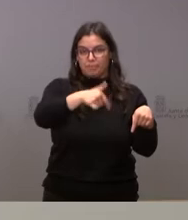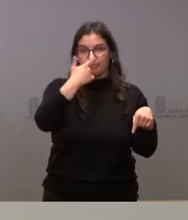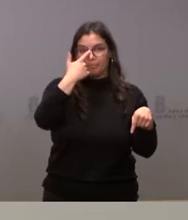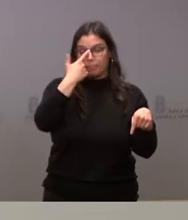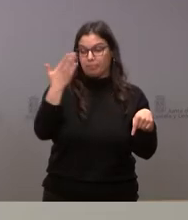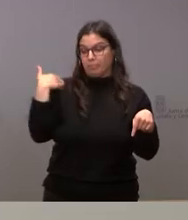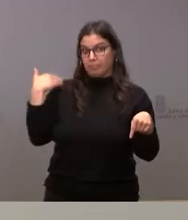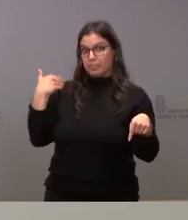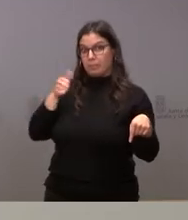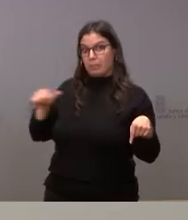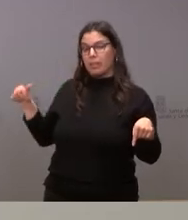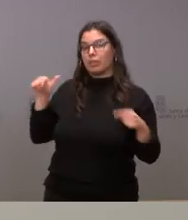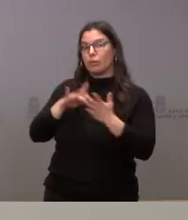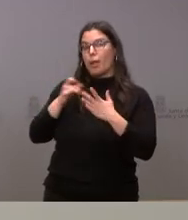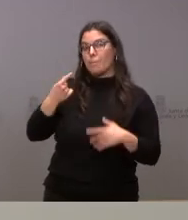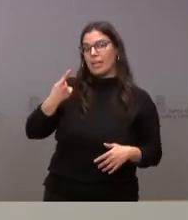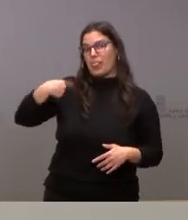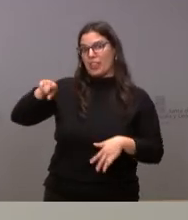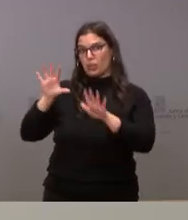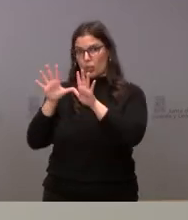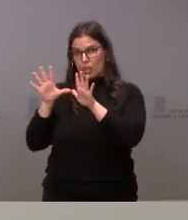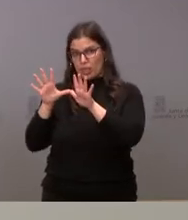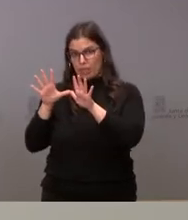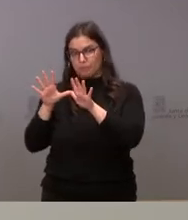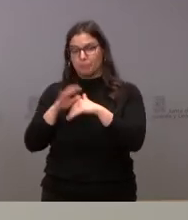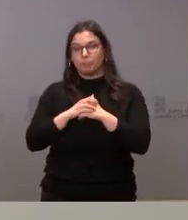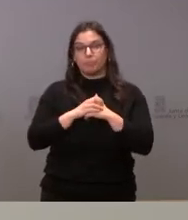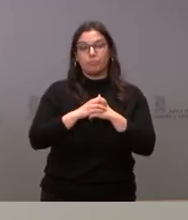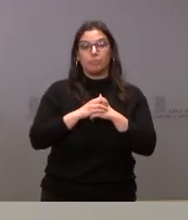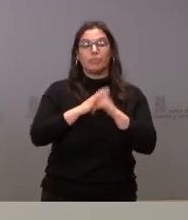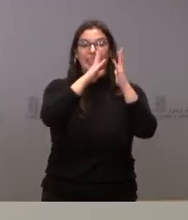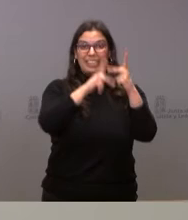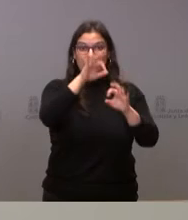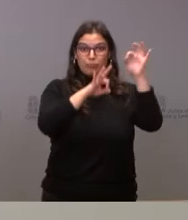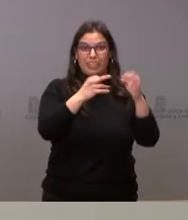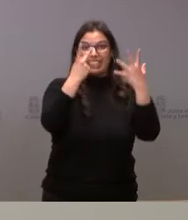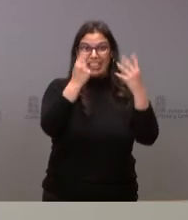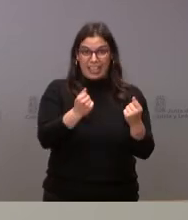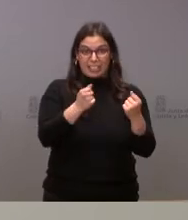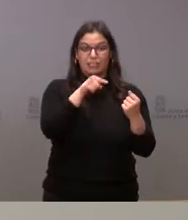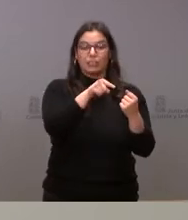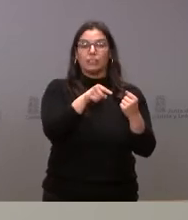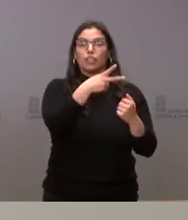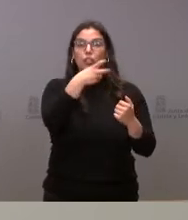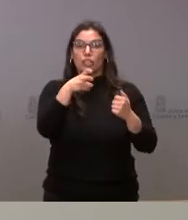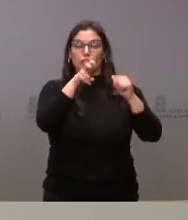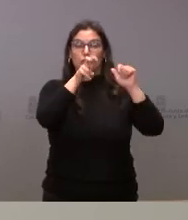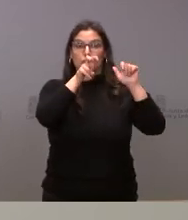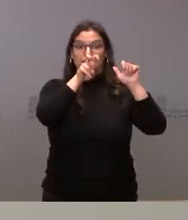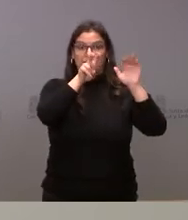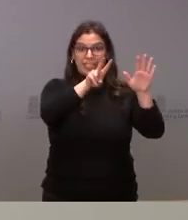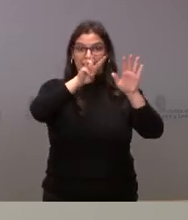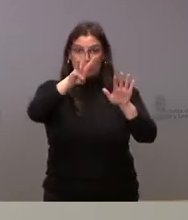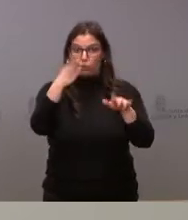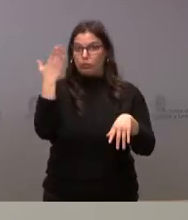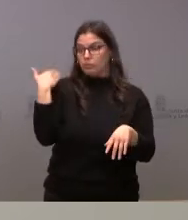Hace siete días eran 1.110. La incidencia a siete días estamos en 278 frente a